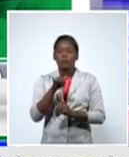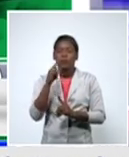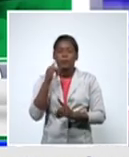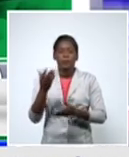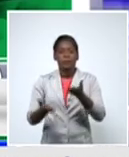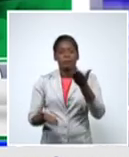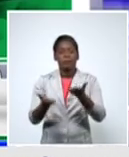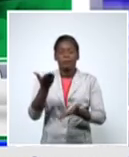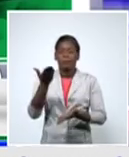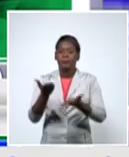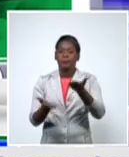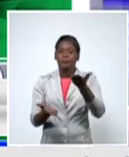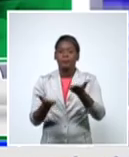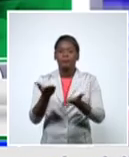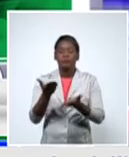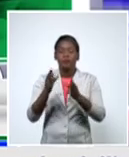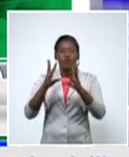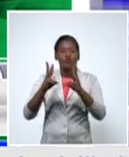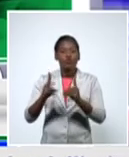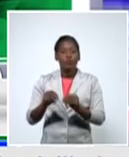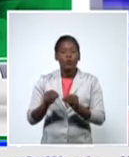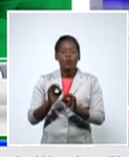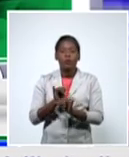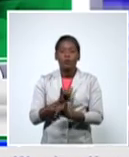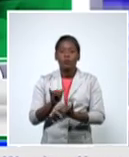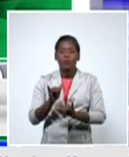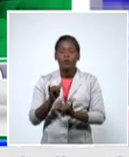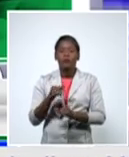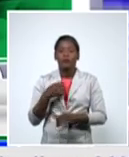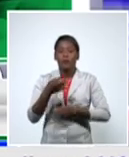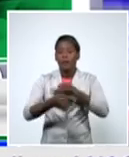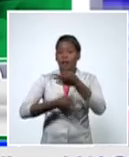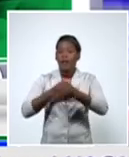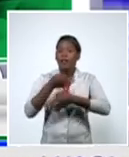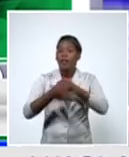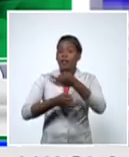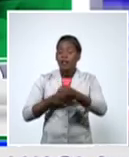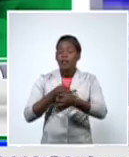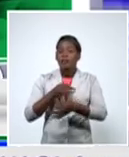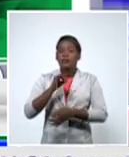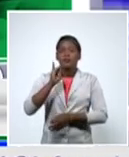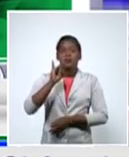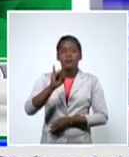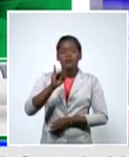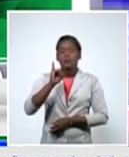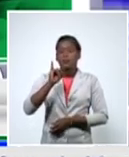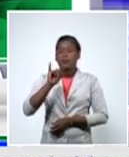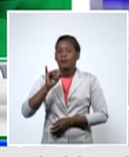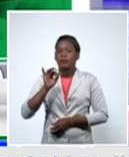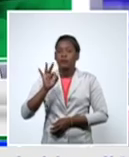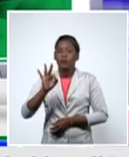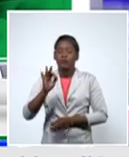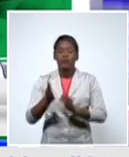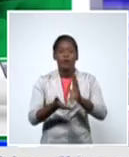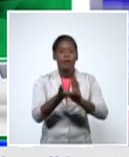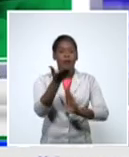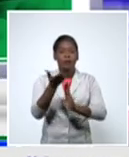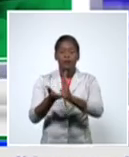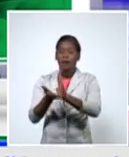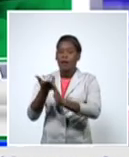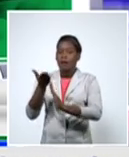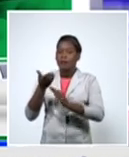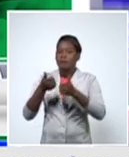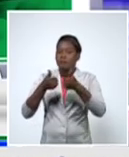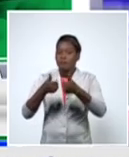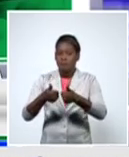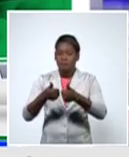en el número de activos estamos hablando de 768 altas 6 más que